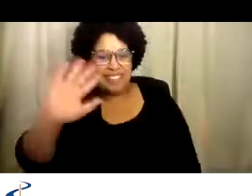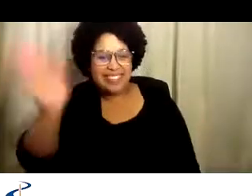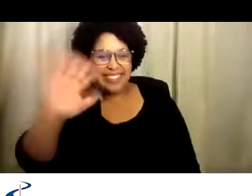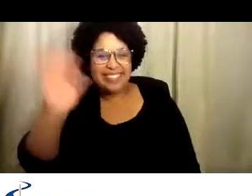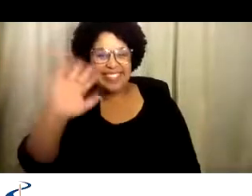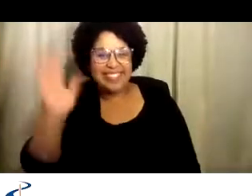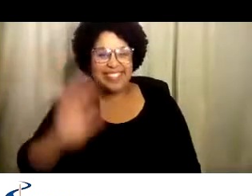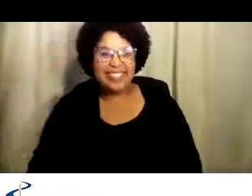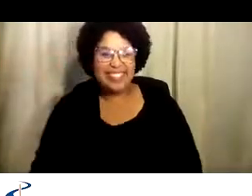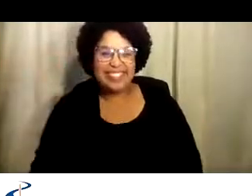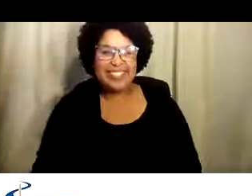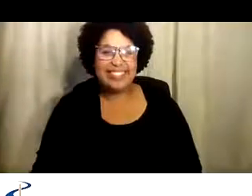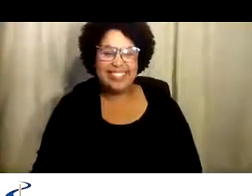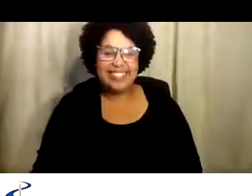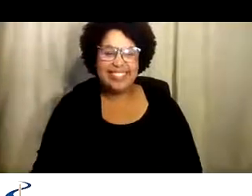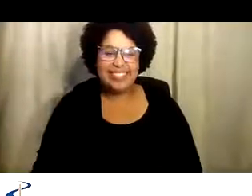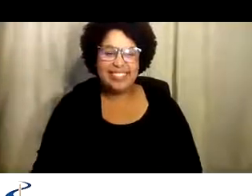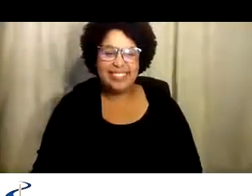Adiós.